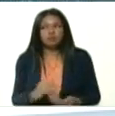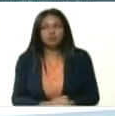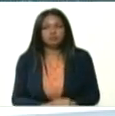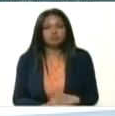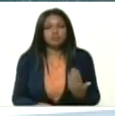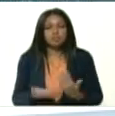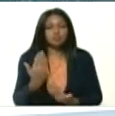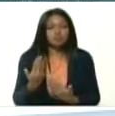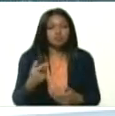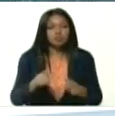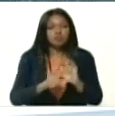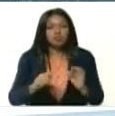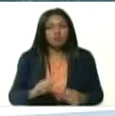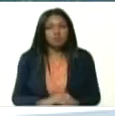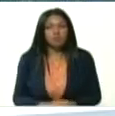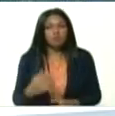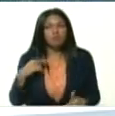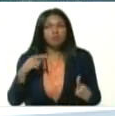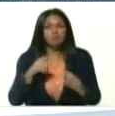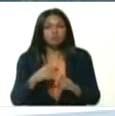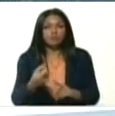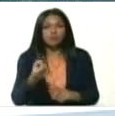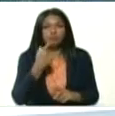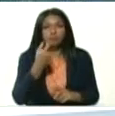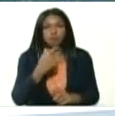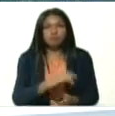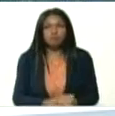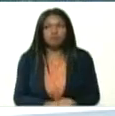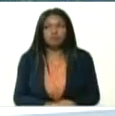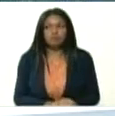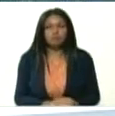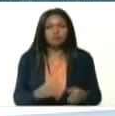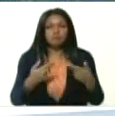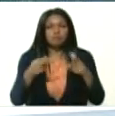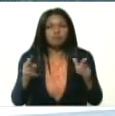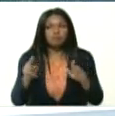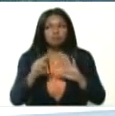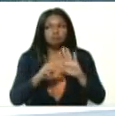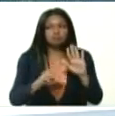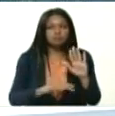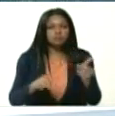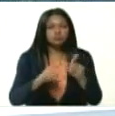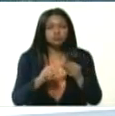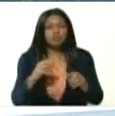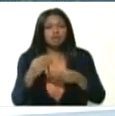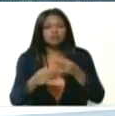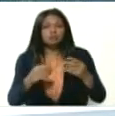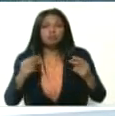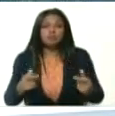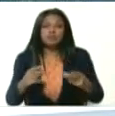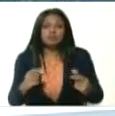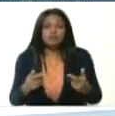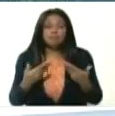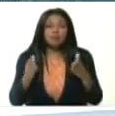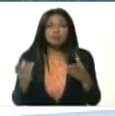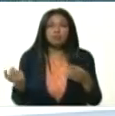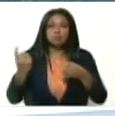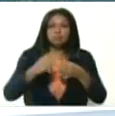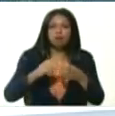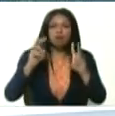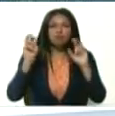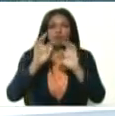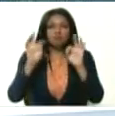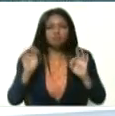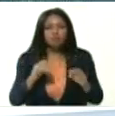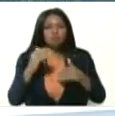muy importante cuando usted se enfoca en el tratamiento porque permite realmente medir si estamos siendo efectivos y permite incorporar nuevos